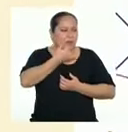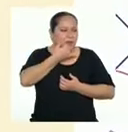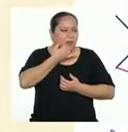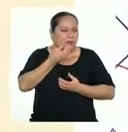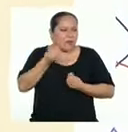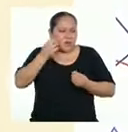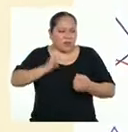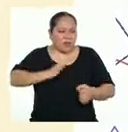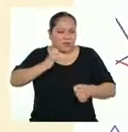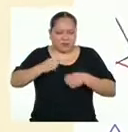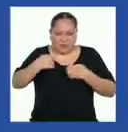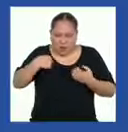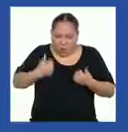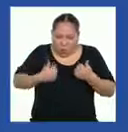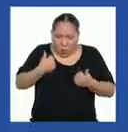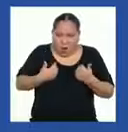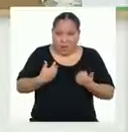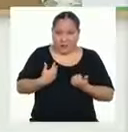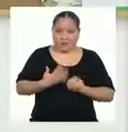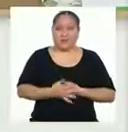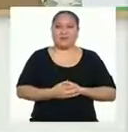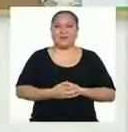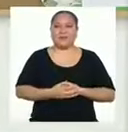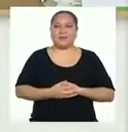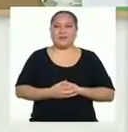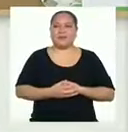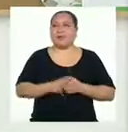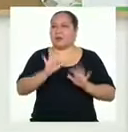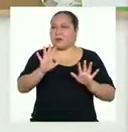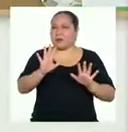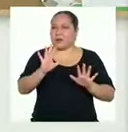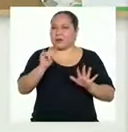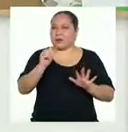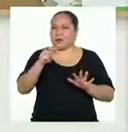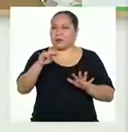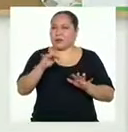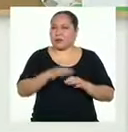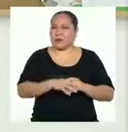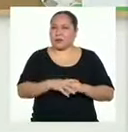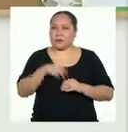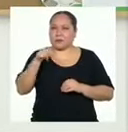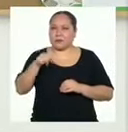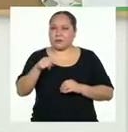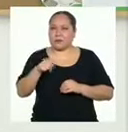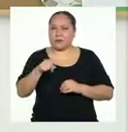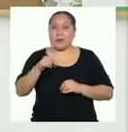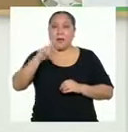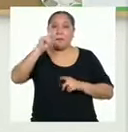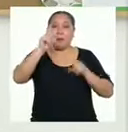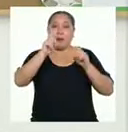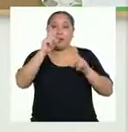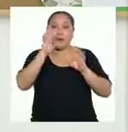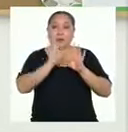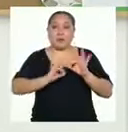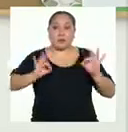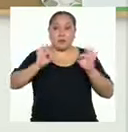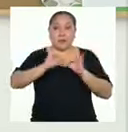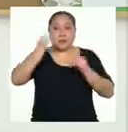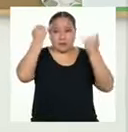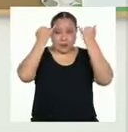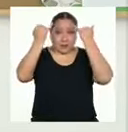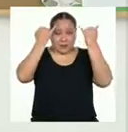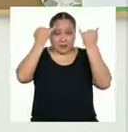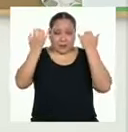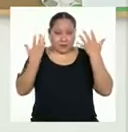emoción estás experimentando. A ver, Yanira. Siempre basta con aplicar las preguntas clave. ¿Las ideas del